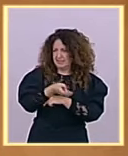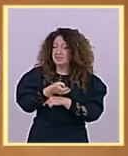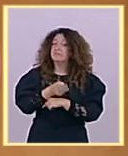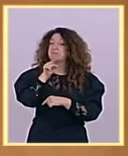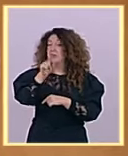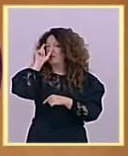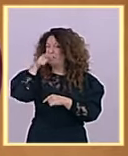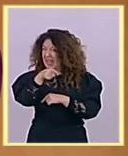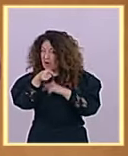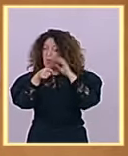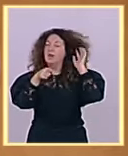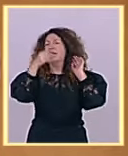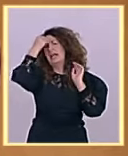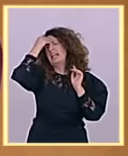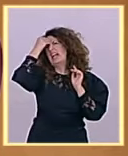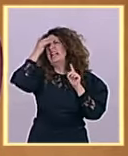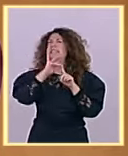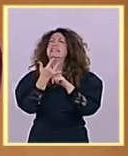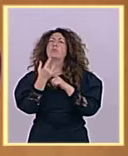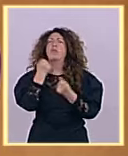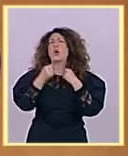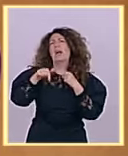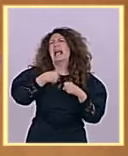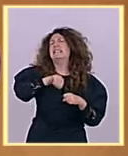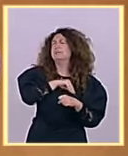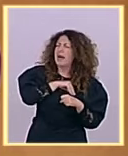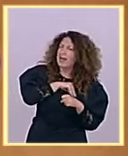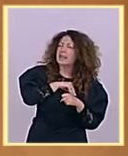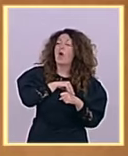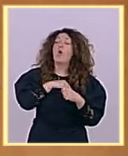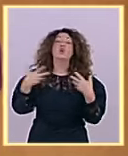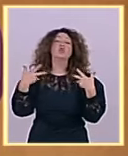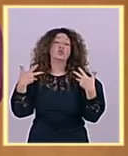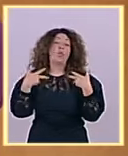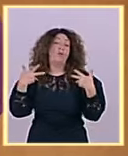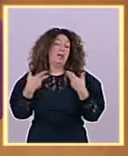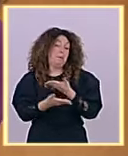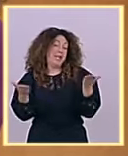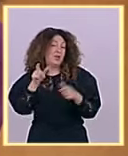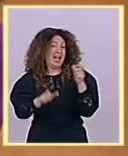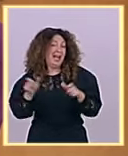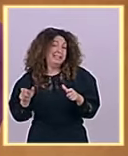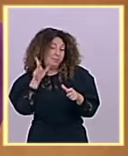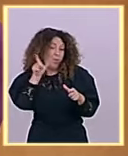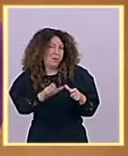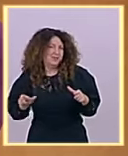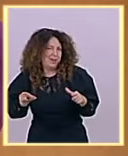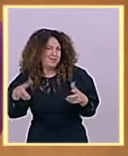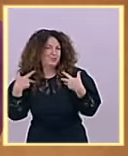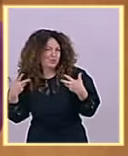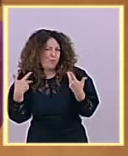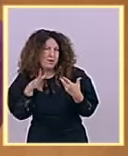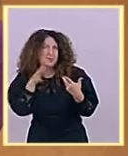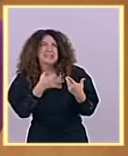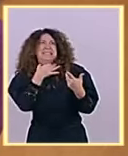y que el sufrimiento de la gente en definitiva que es la que sufre las situaciones económicas que no se gestionan adecuadamente los iba a